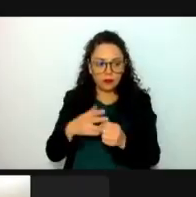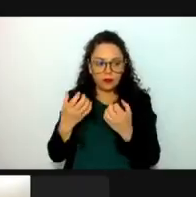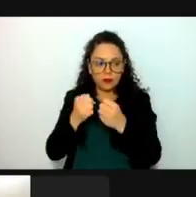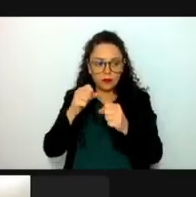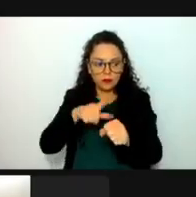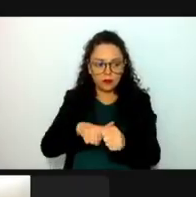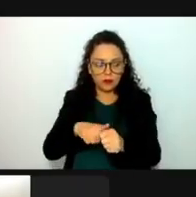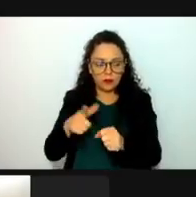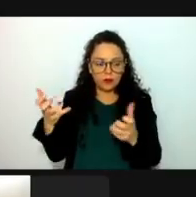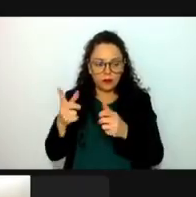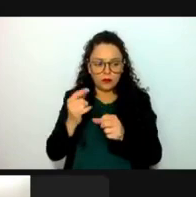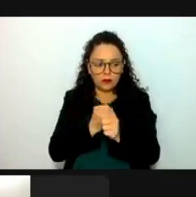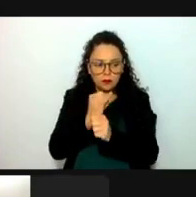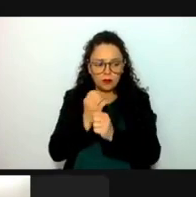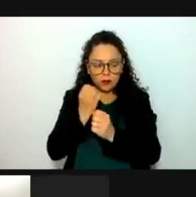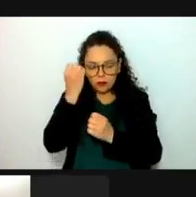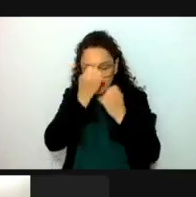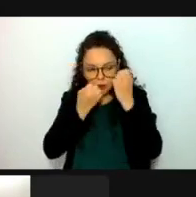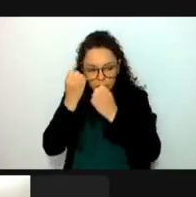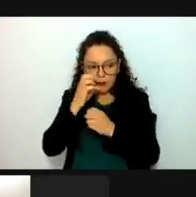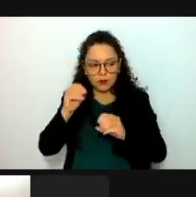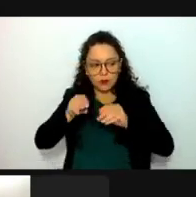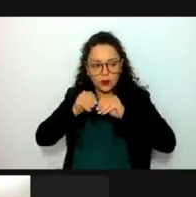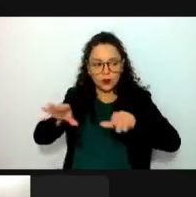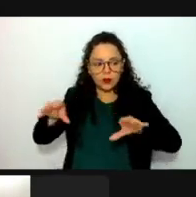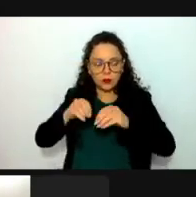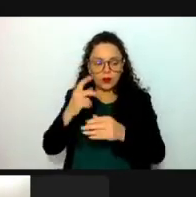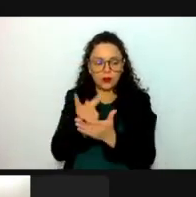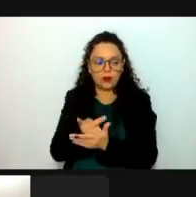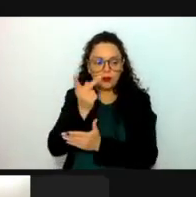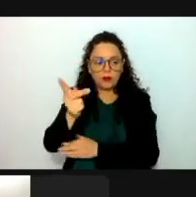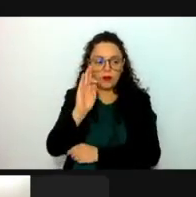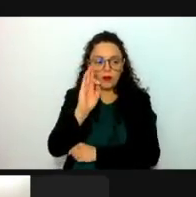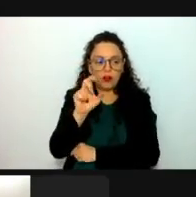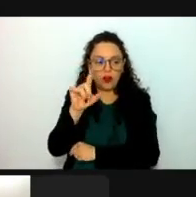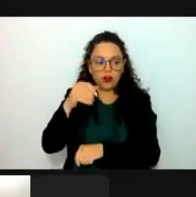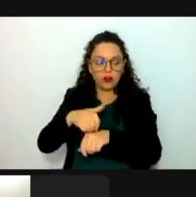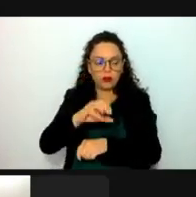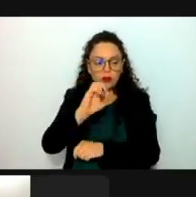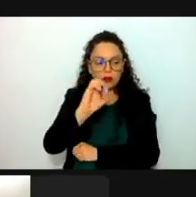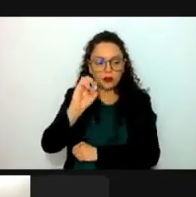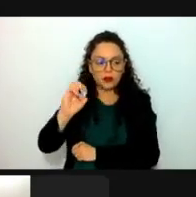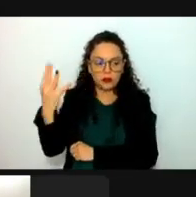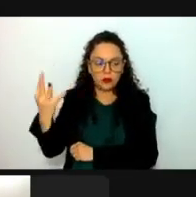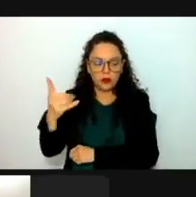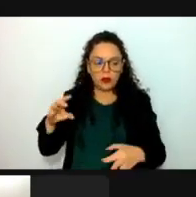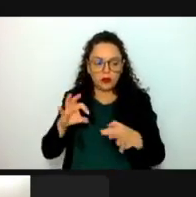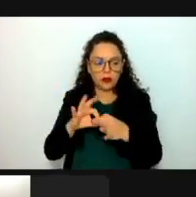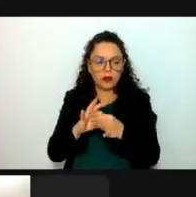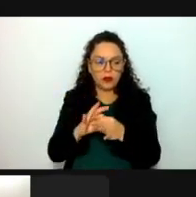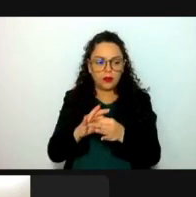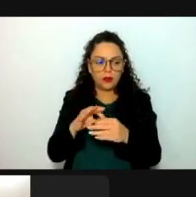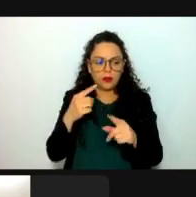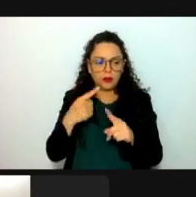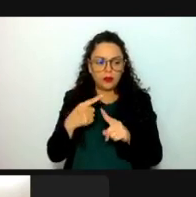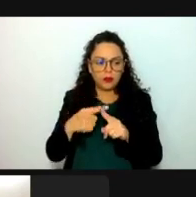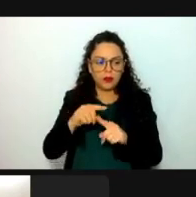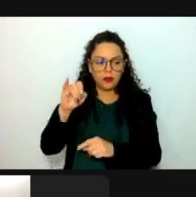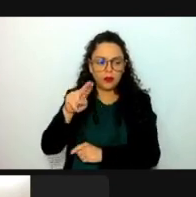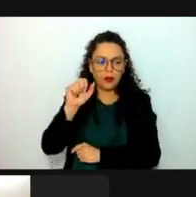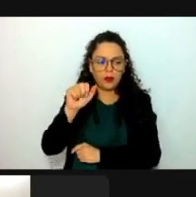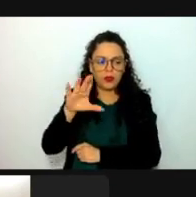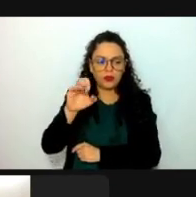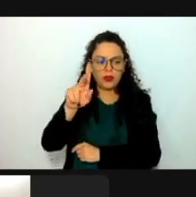trabajos docentes o de divulgación, galardonaremos al folio número 004, que corresponde al doctor Juan Servando Núñez